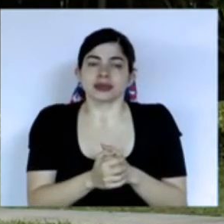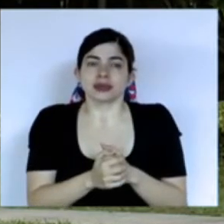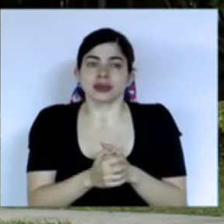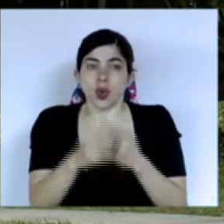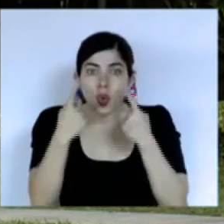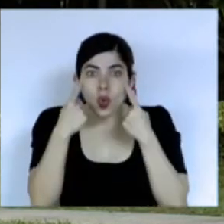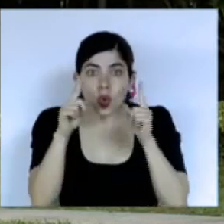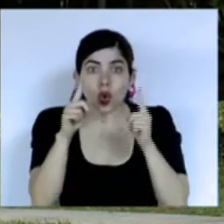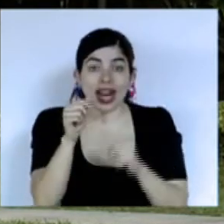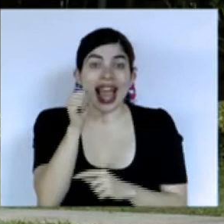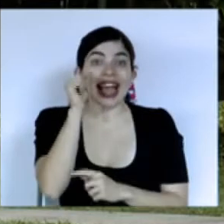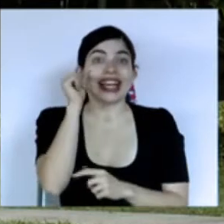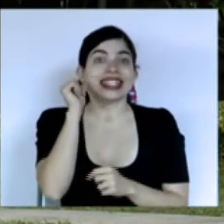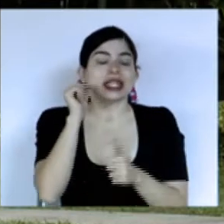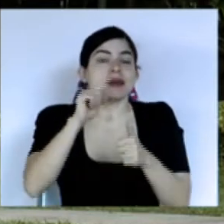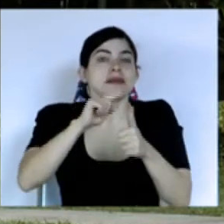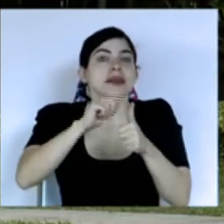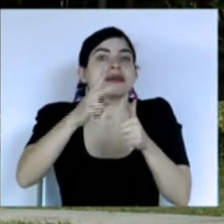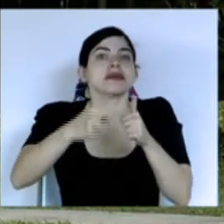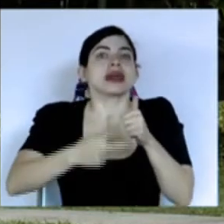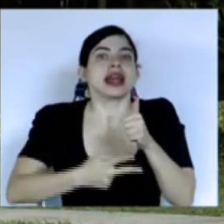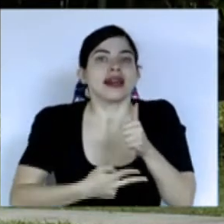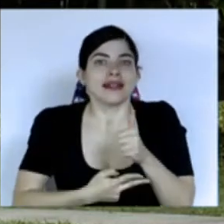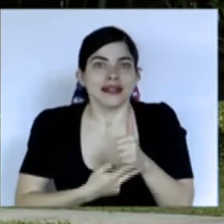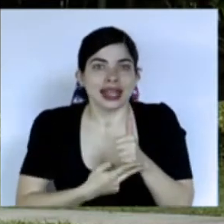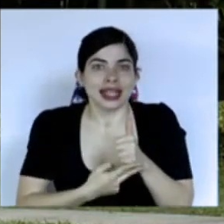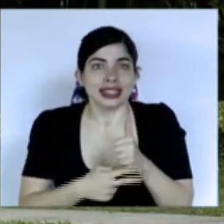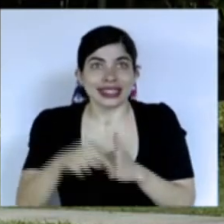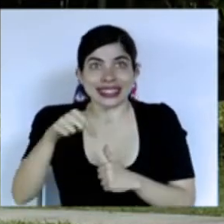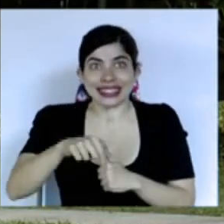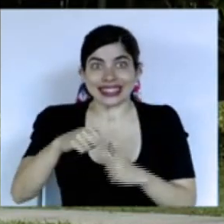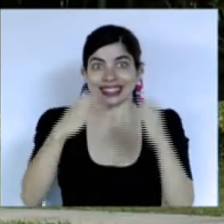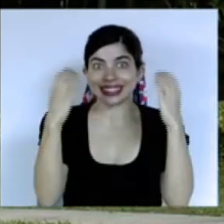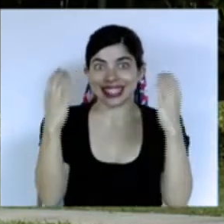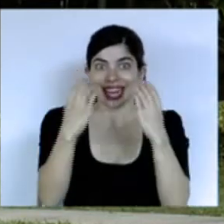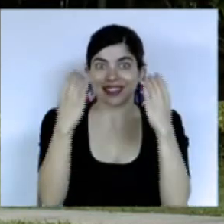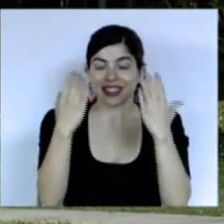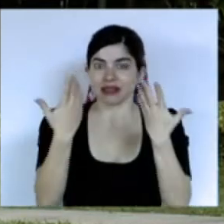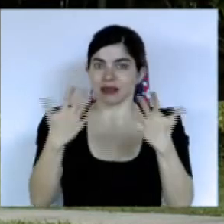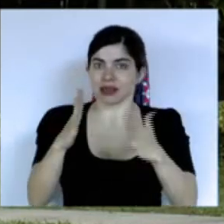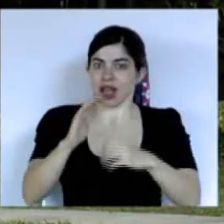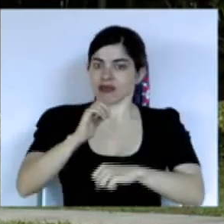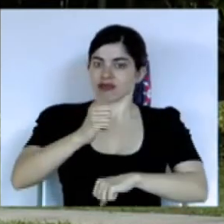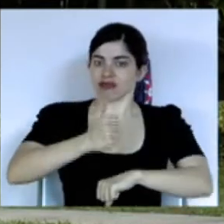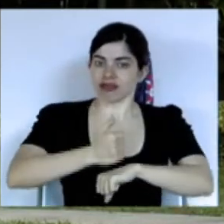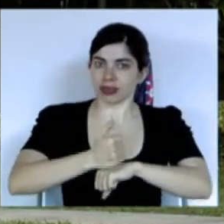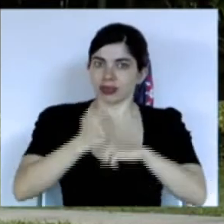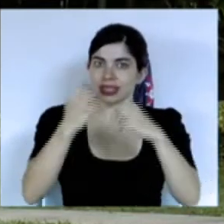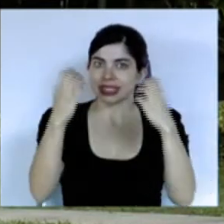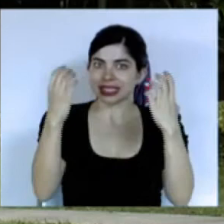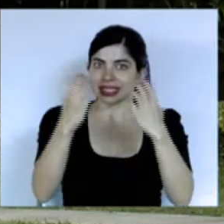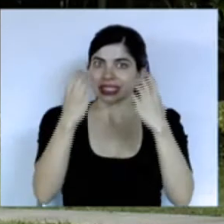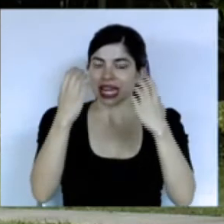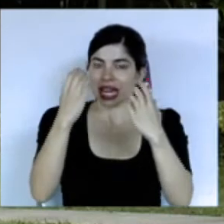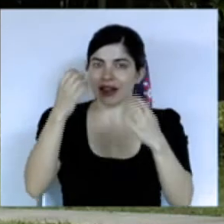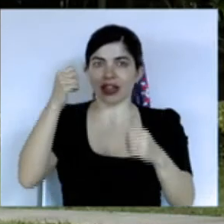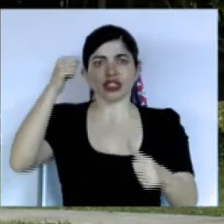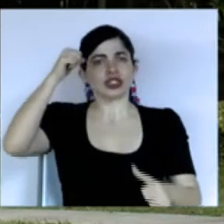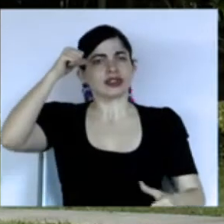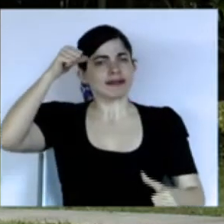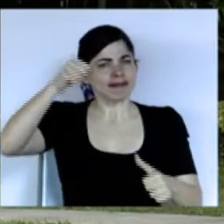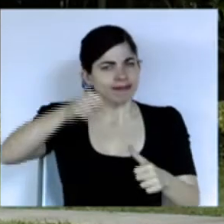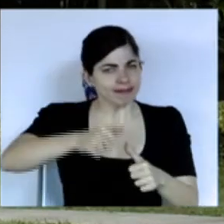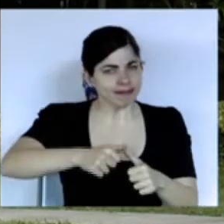el día de ayer por primera vez esta celebración ya sea una celebración que se que se conmemore